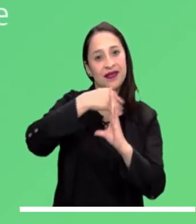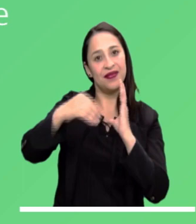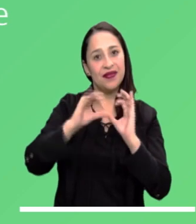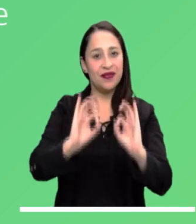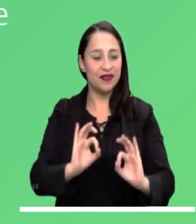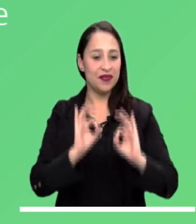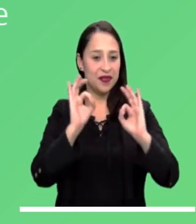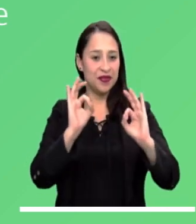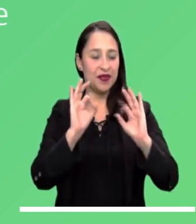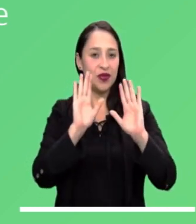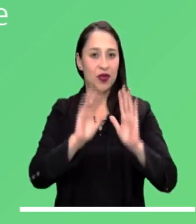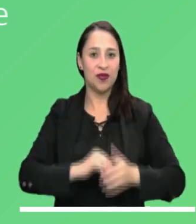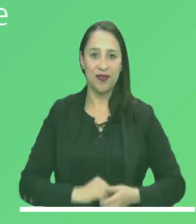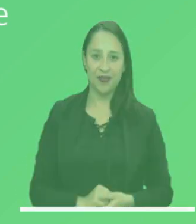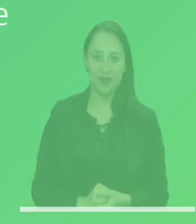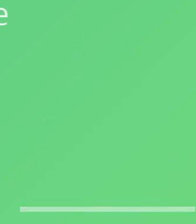las mejores decisiones.